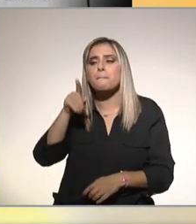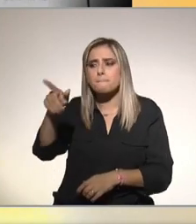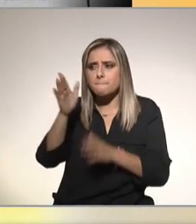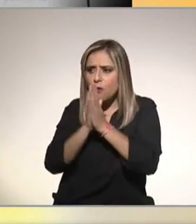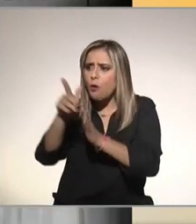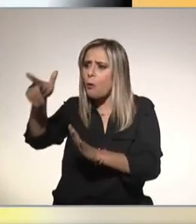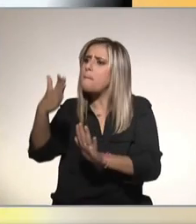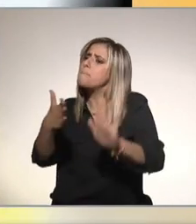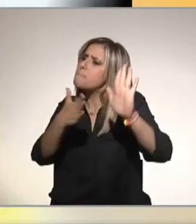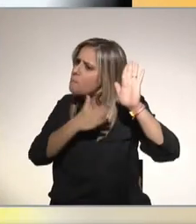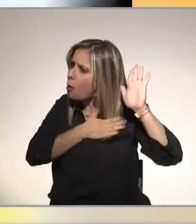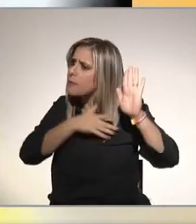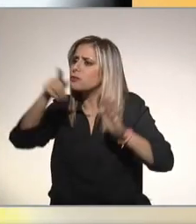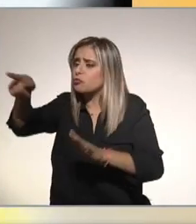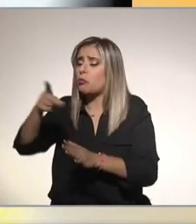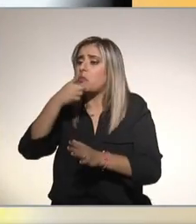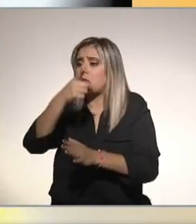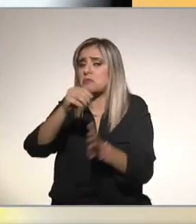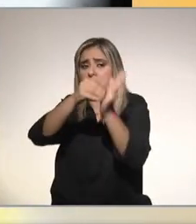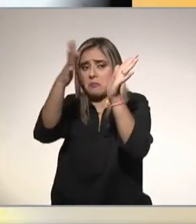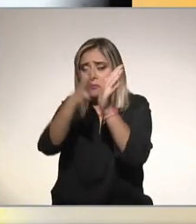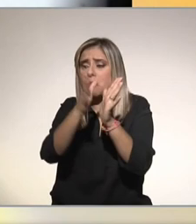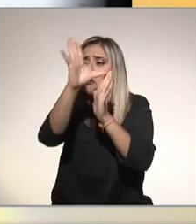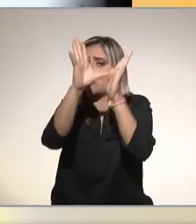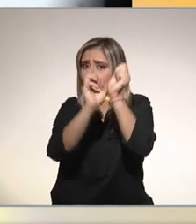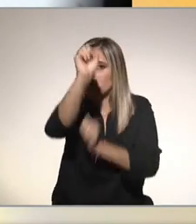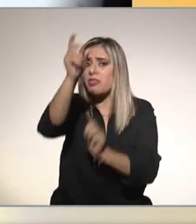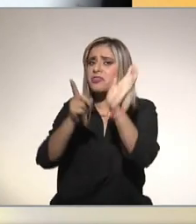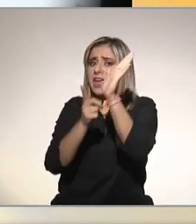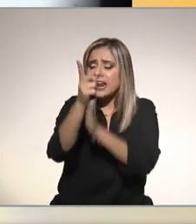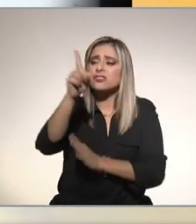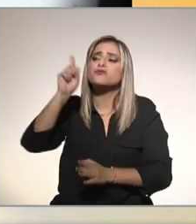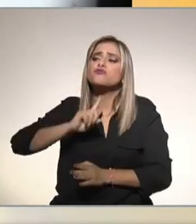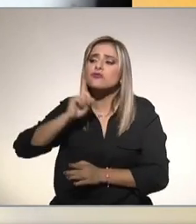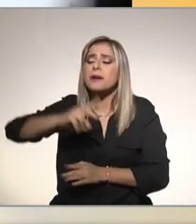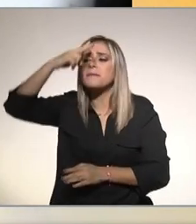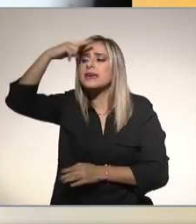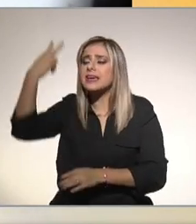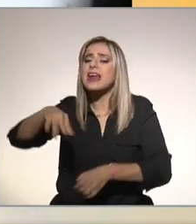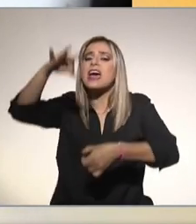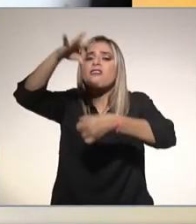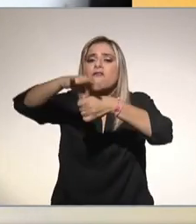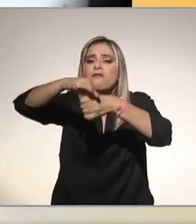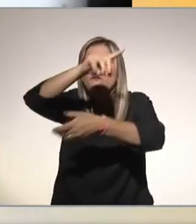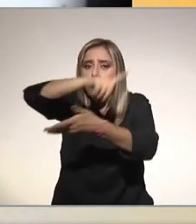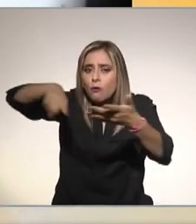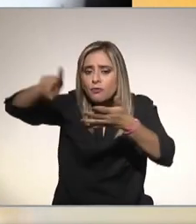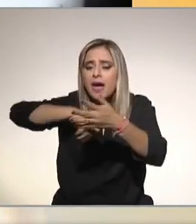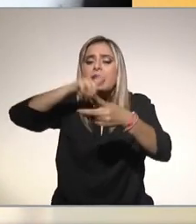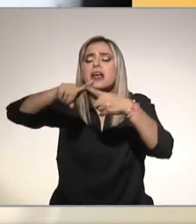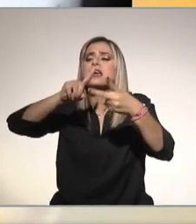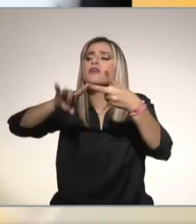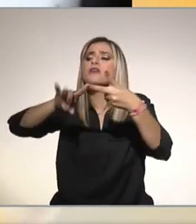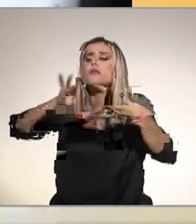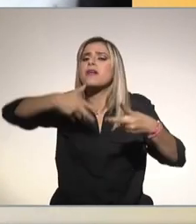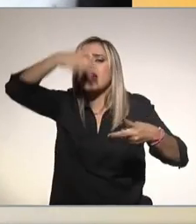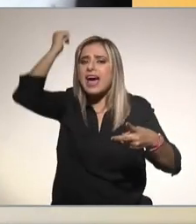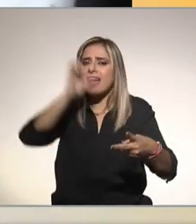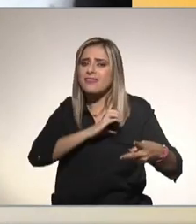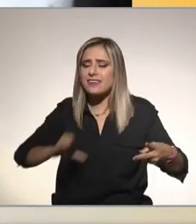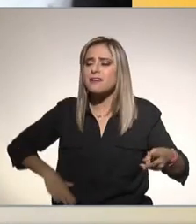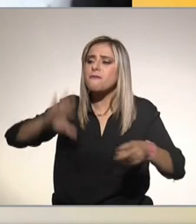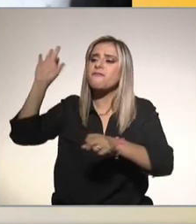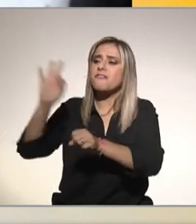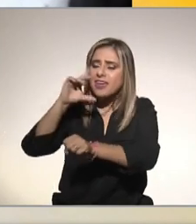su promesa de plasmar en la constitución el derecho de las mexicanas a votar y ser electas en elecciones federales